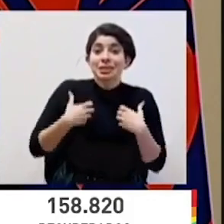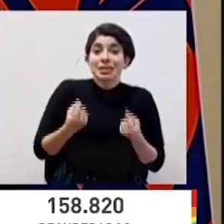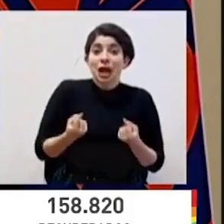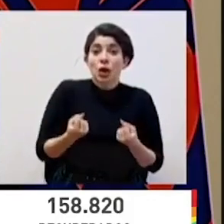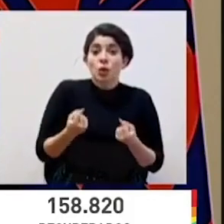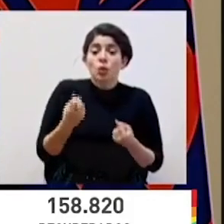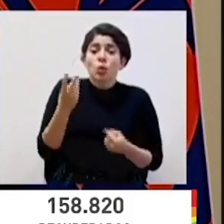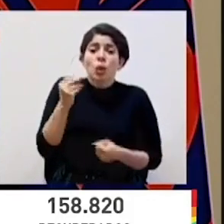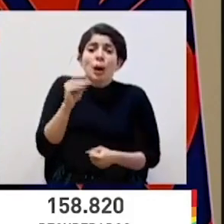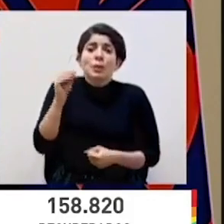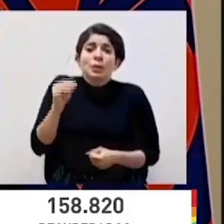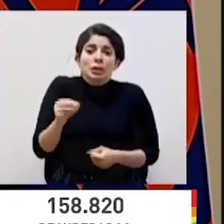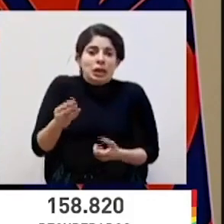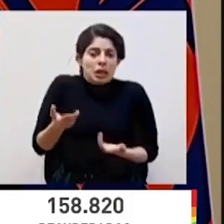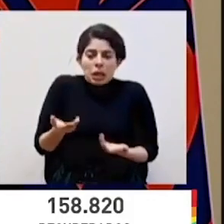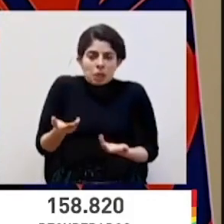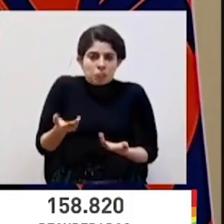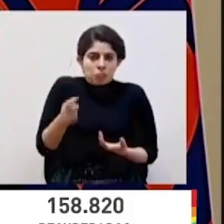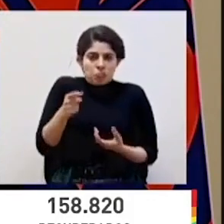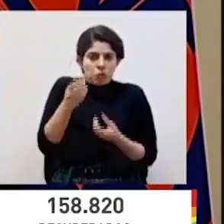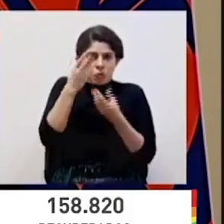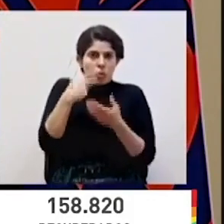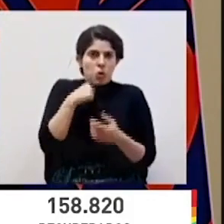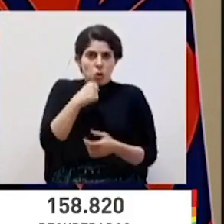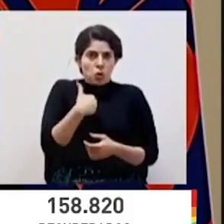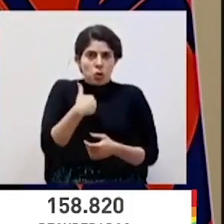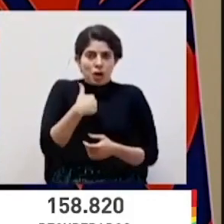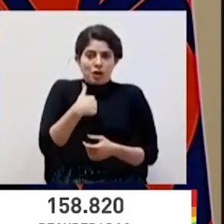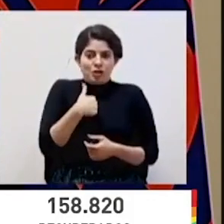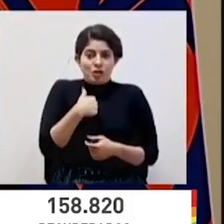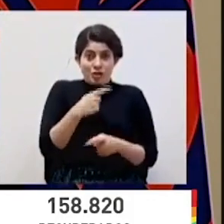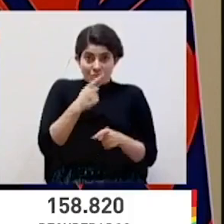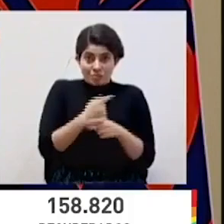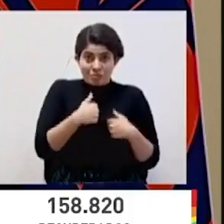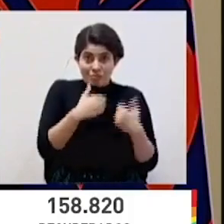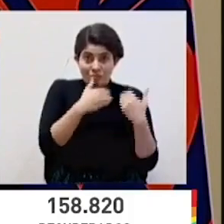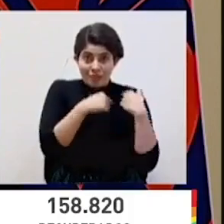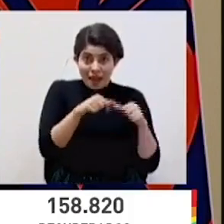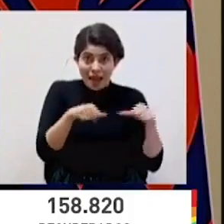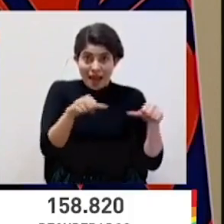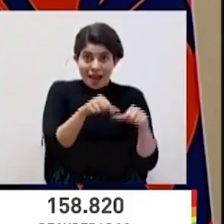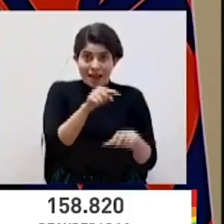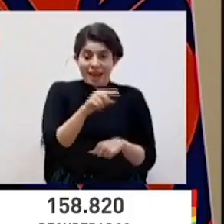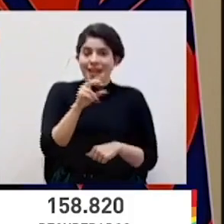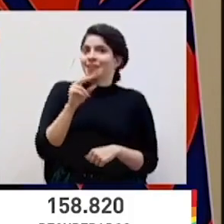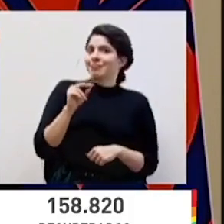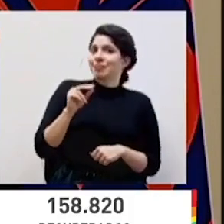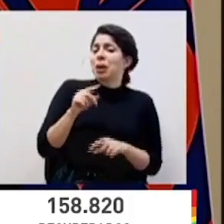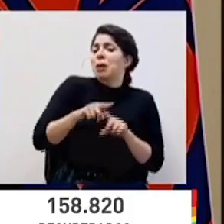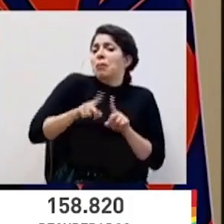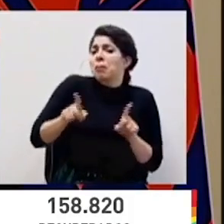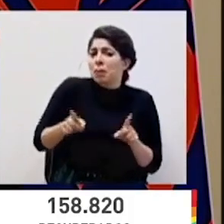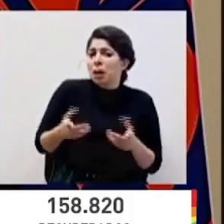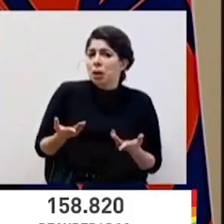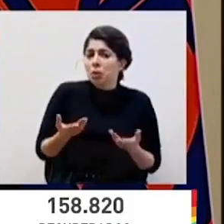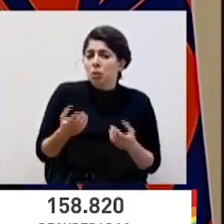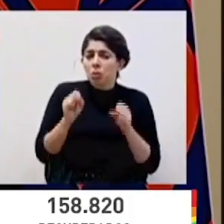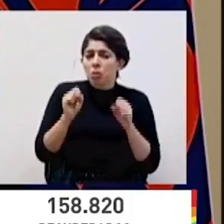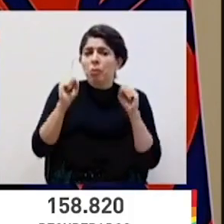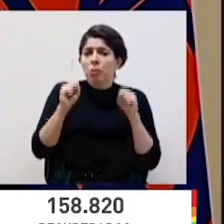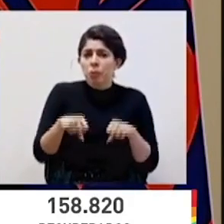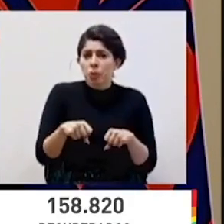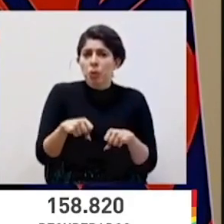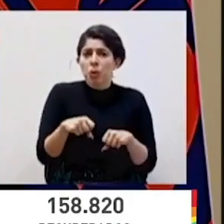específicamente, no es un dato que yo maneje ni soy la persona competente para respondérselo, pero se puede